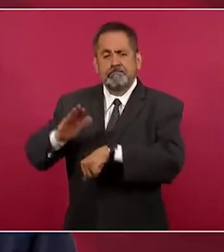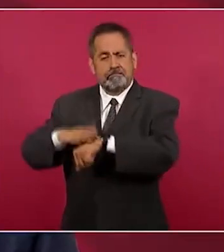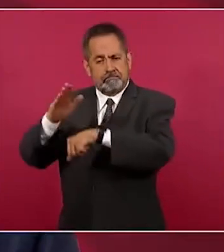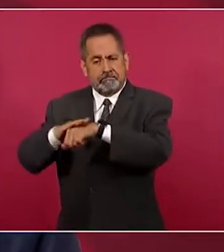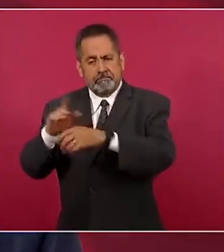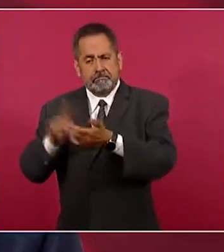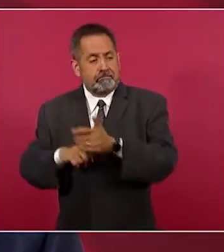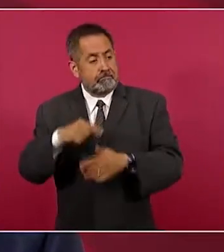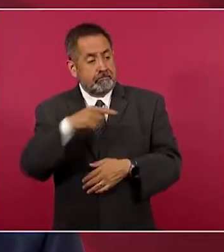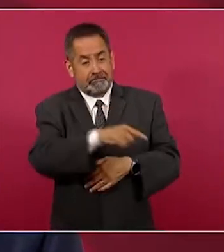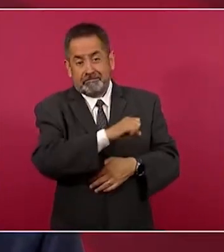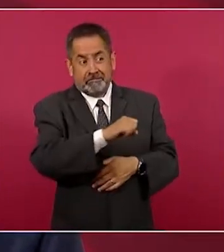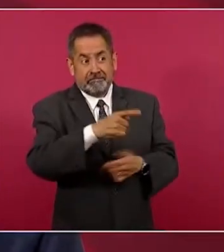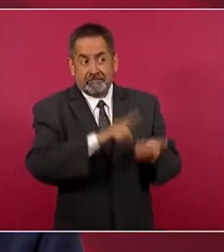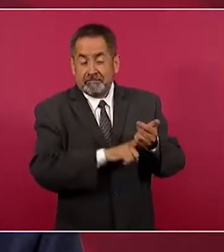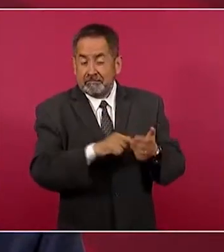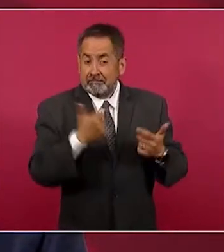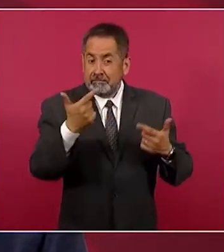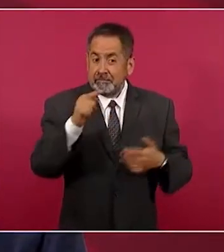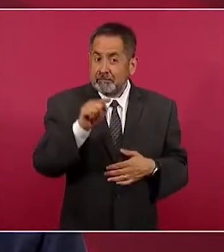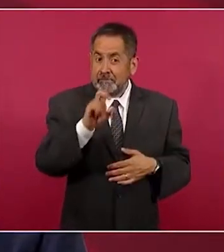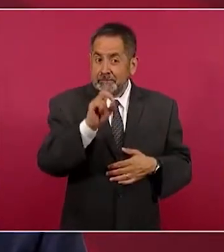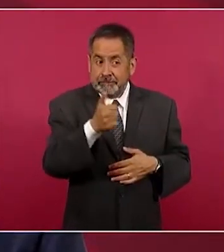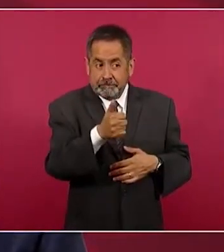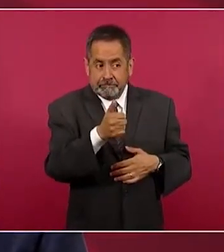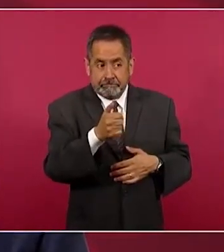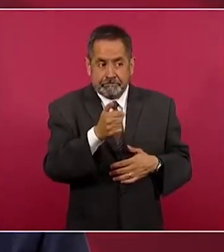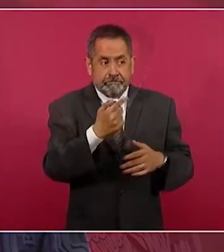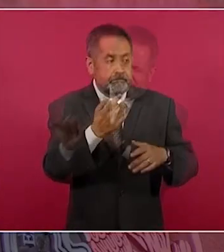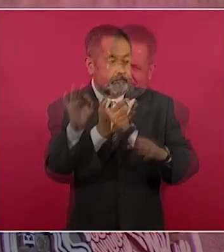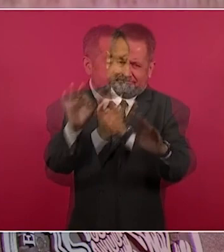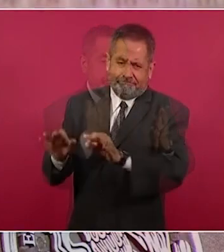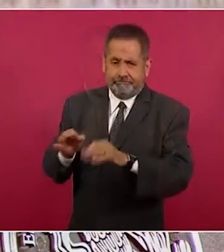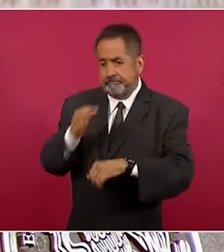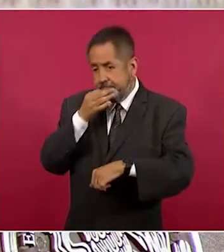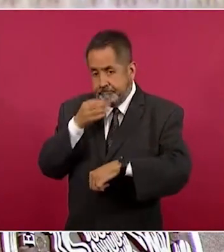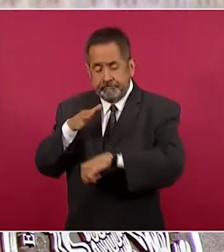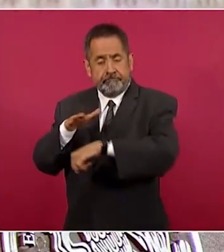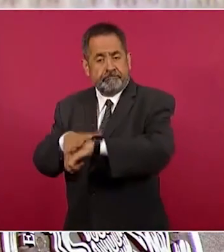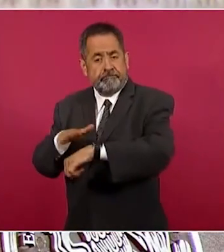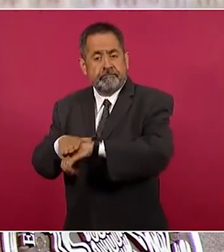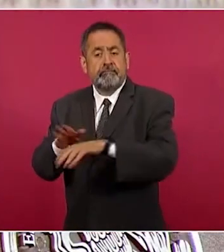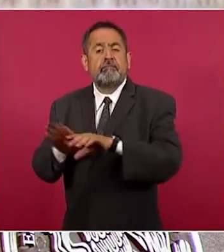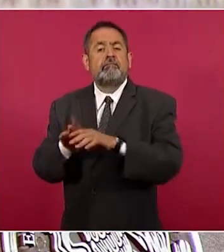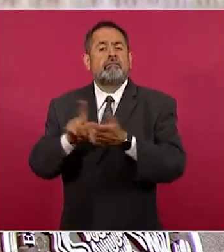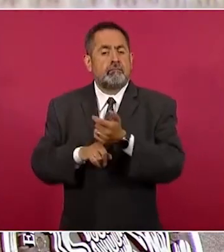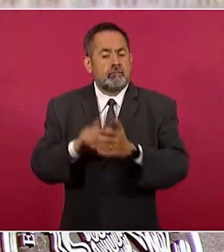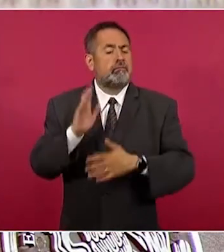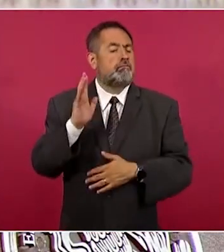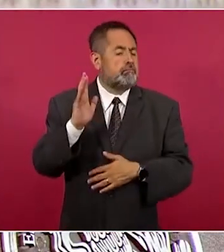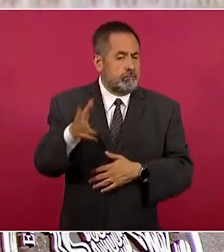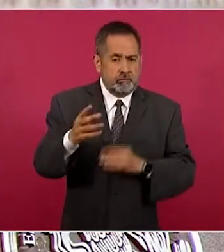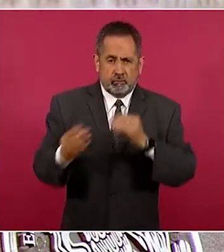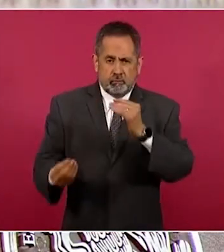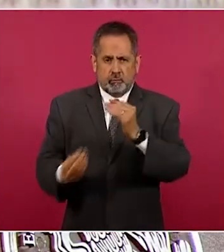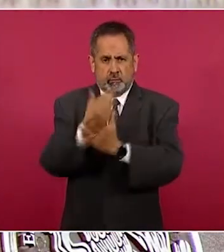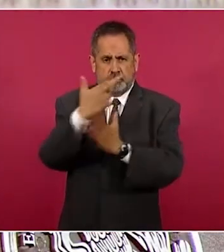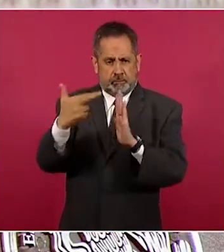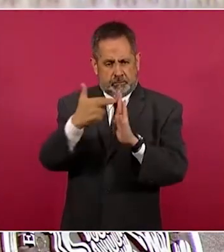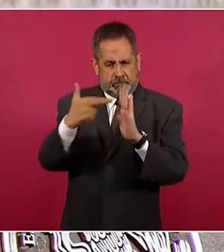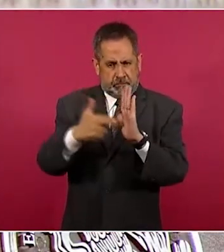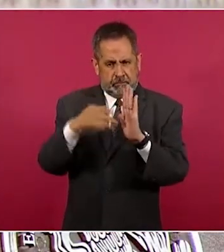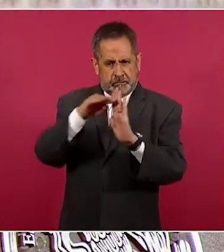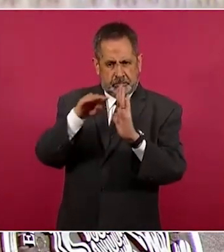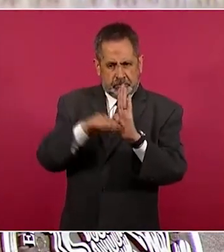que la inflación ascendió a 7.36 con respecto al año anterior. Y este rubro que va a platicar ahorita